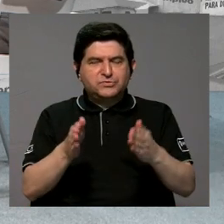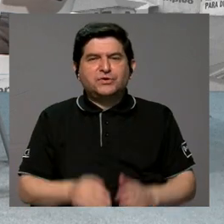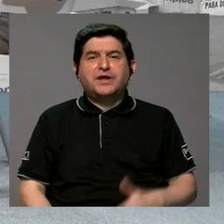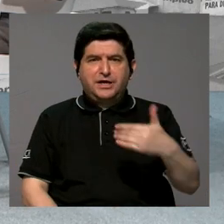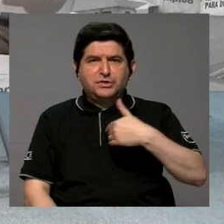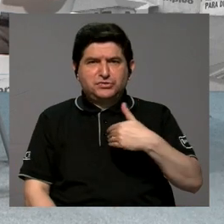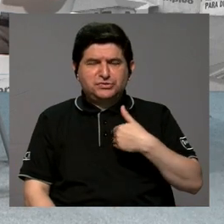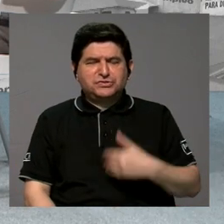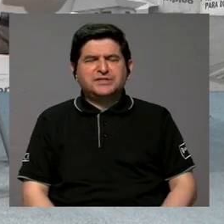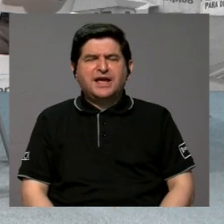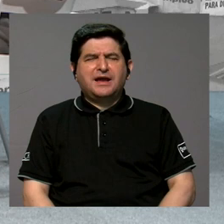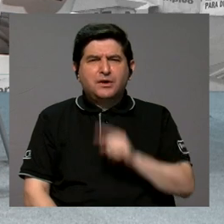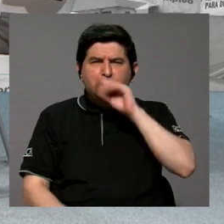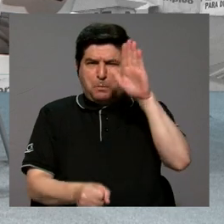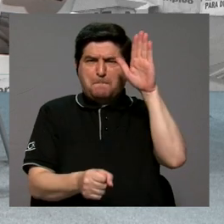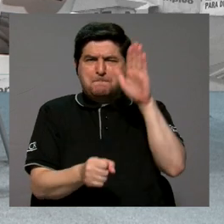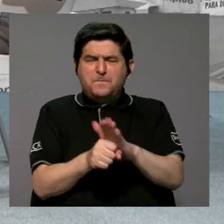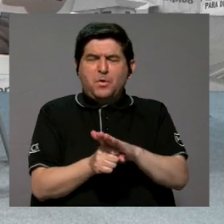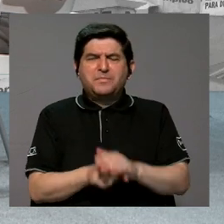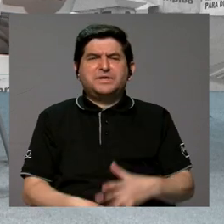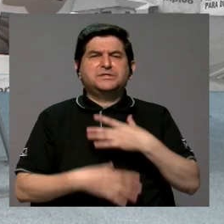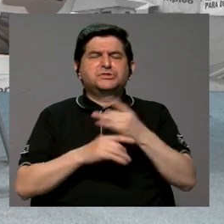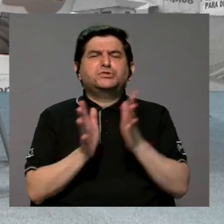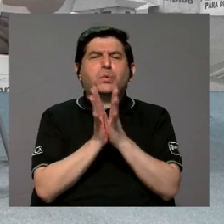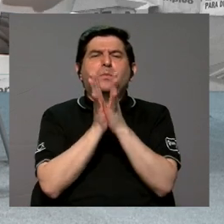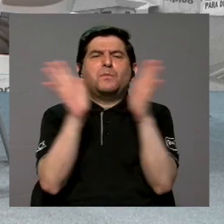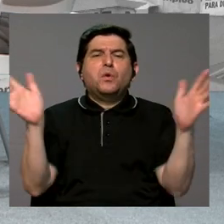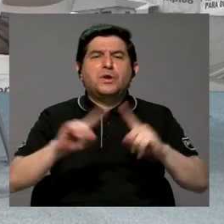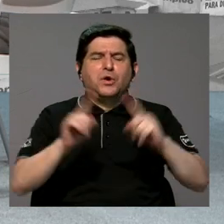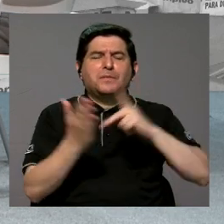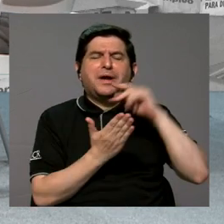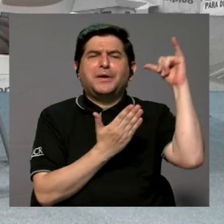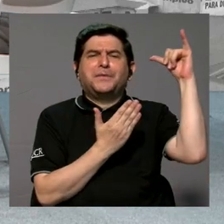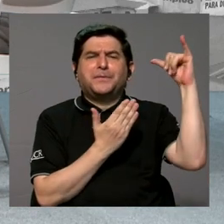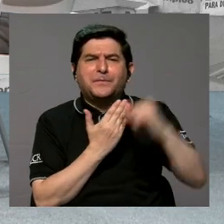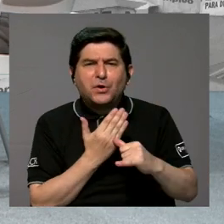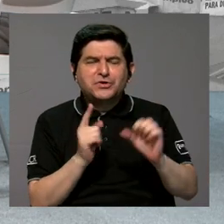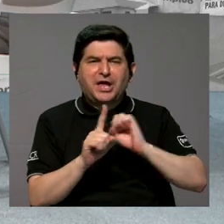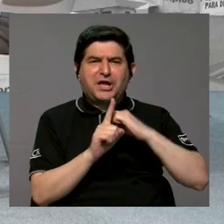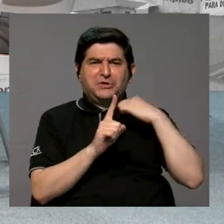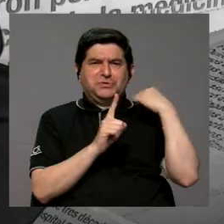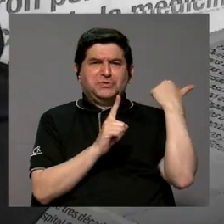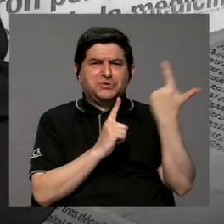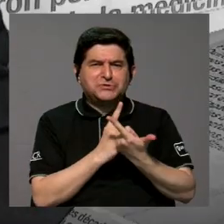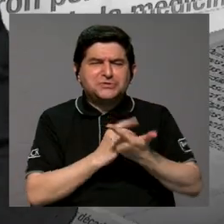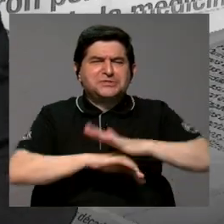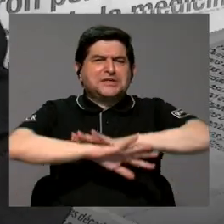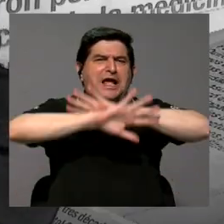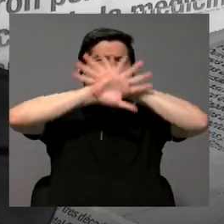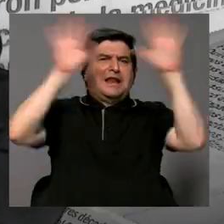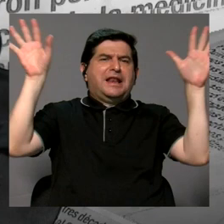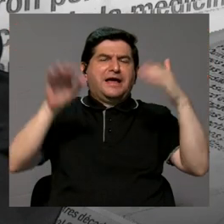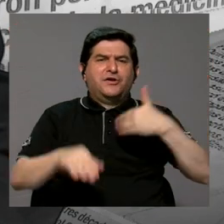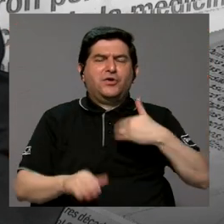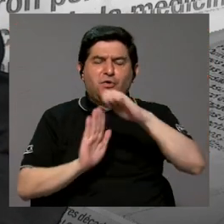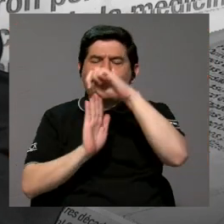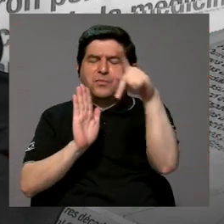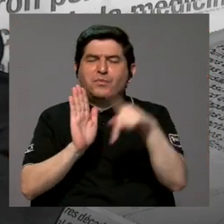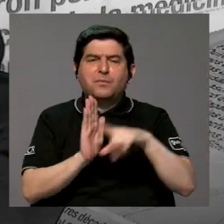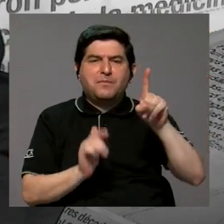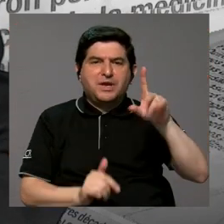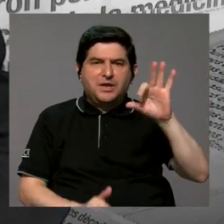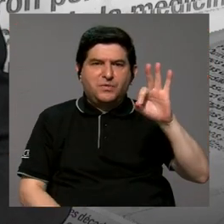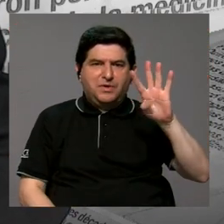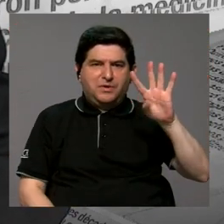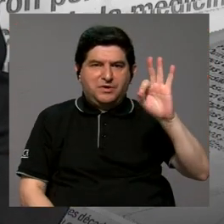tengan la camiseta puesta, lo que es un interés público, pero sobre todo un proyecto social claro como el que tiene la Constitución del